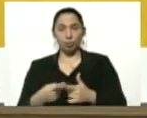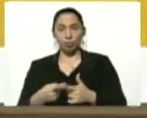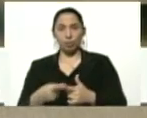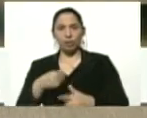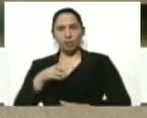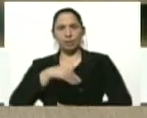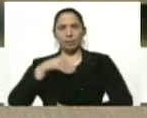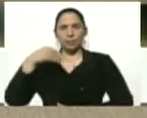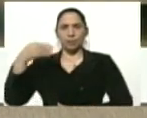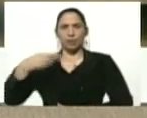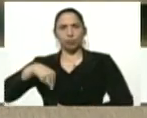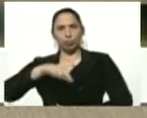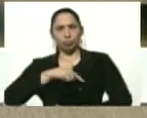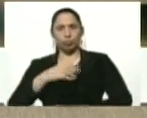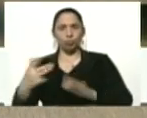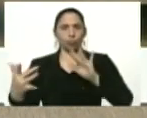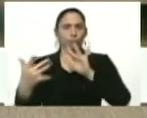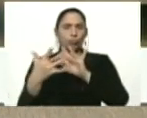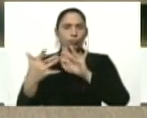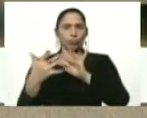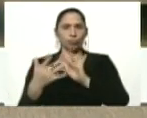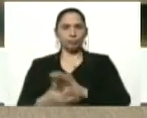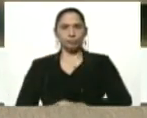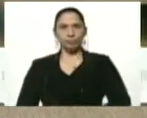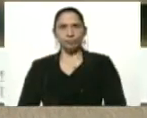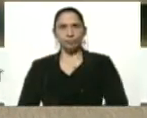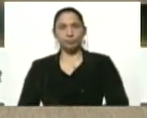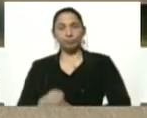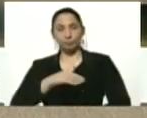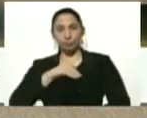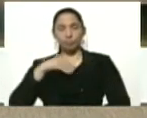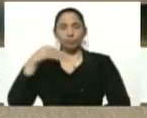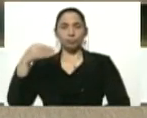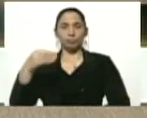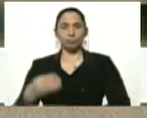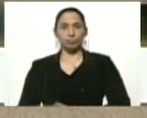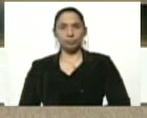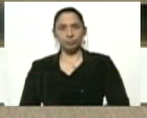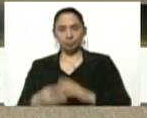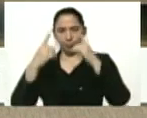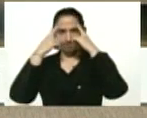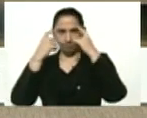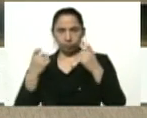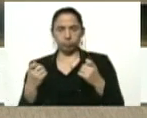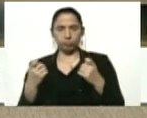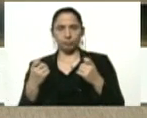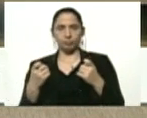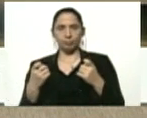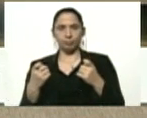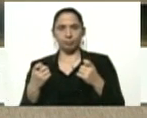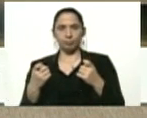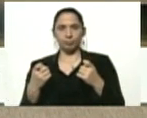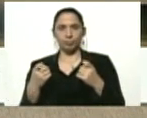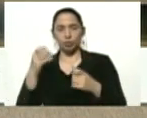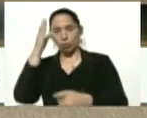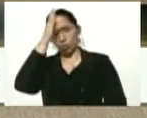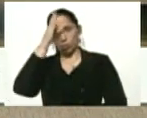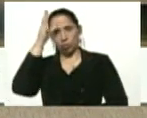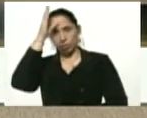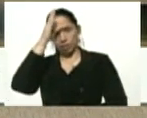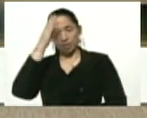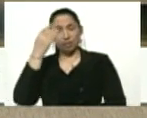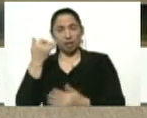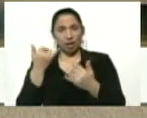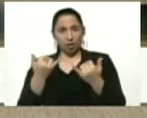espíritu nosotros nos hemos conectado espiritualmente, profesionalmente, en conciencia, en que